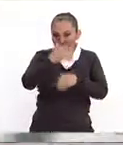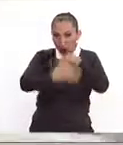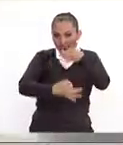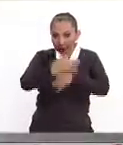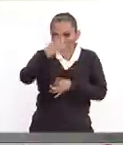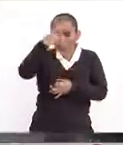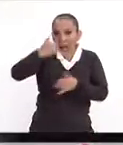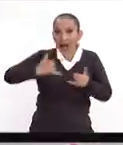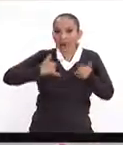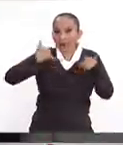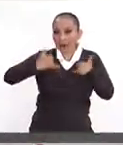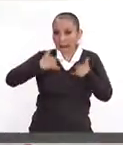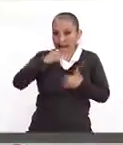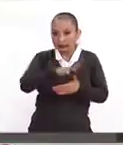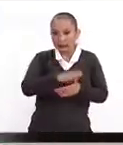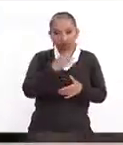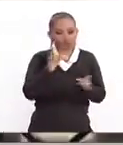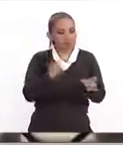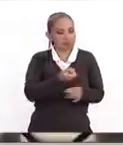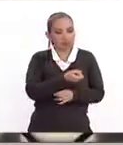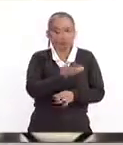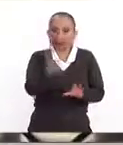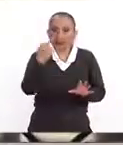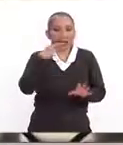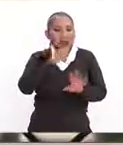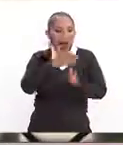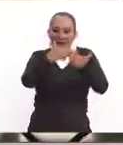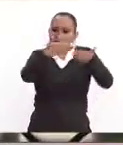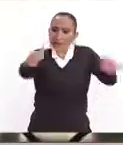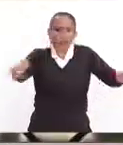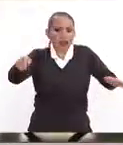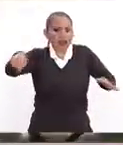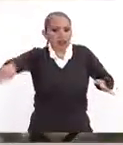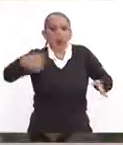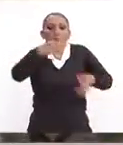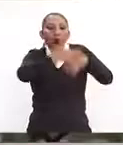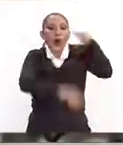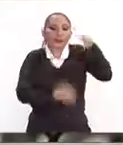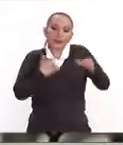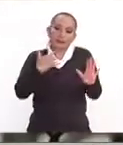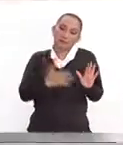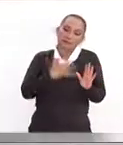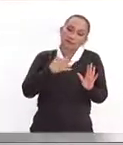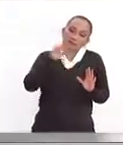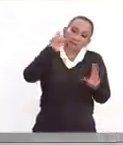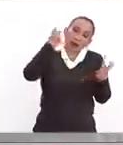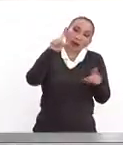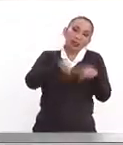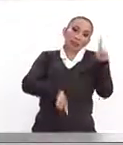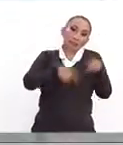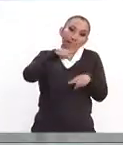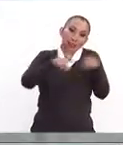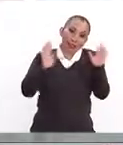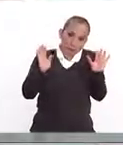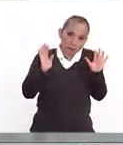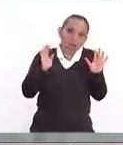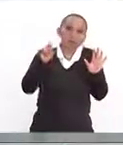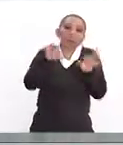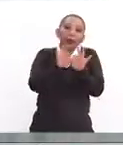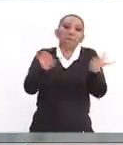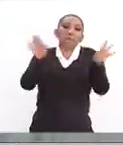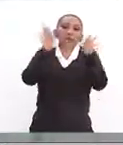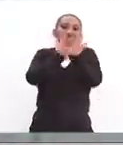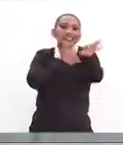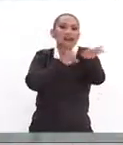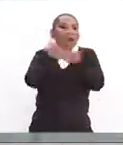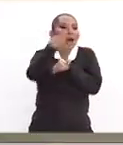para adolescentes. En fin, lo deja abierto a que el juez interprete en cada caso. Lo importante es el